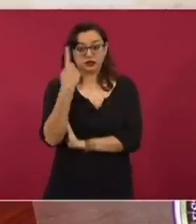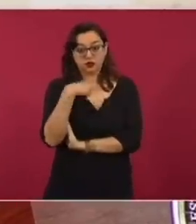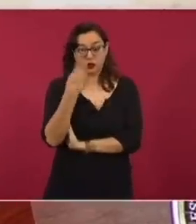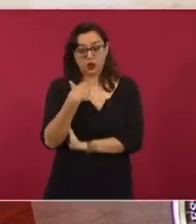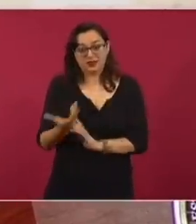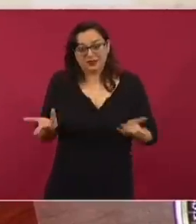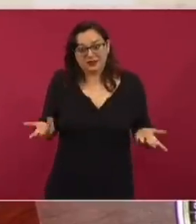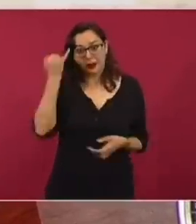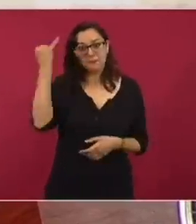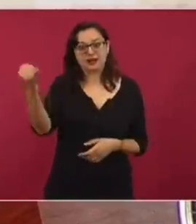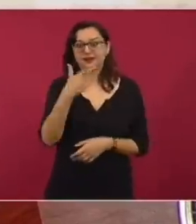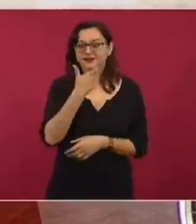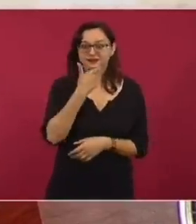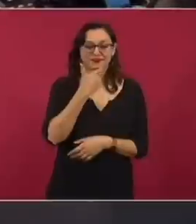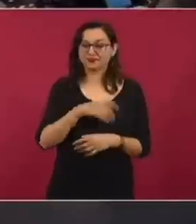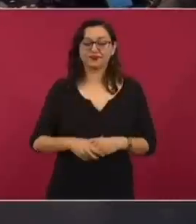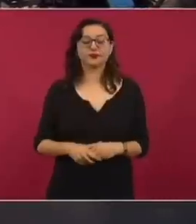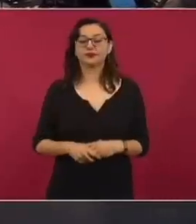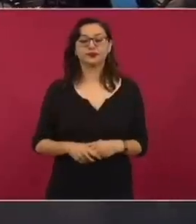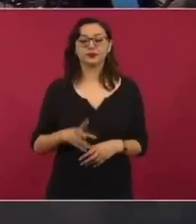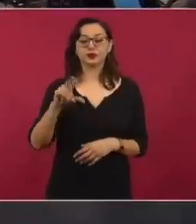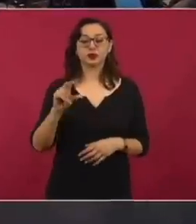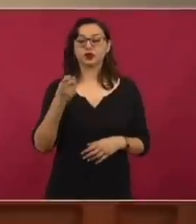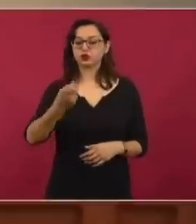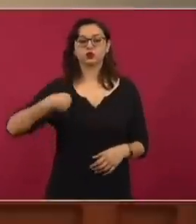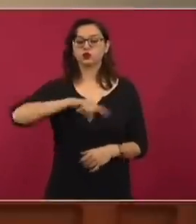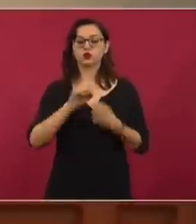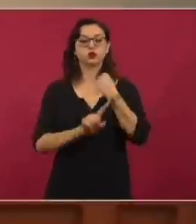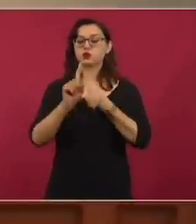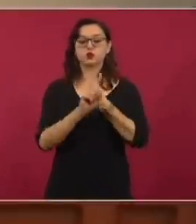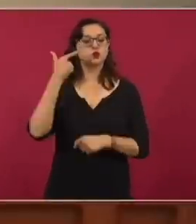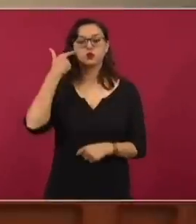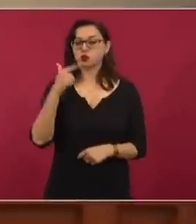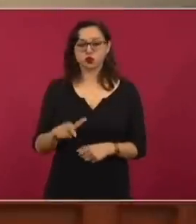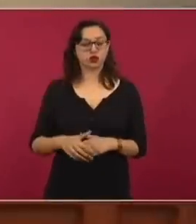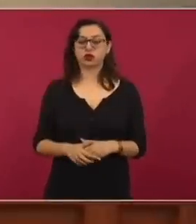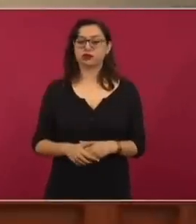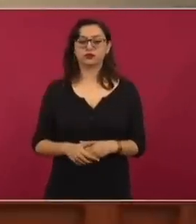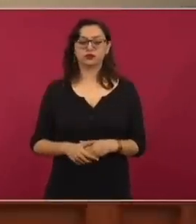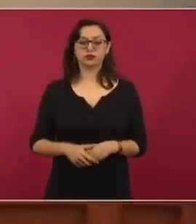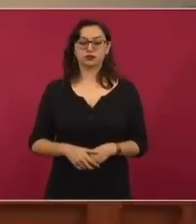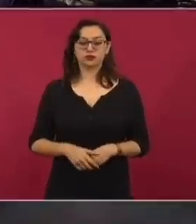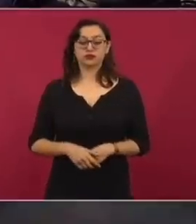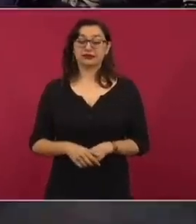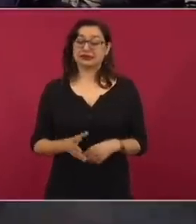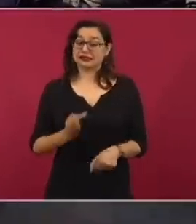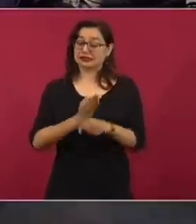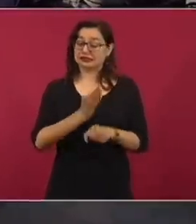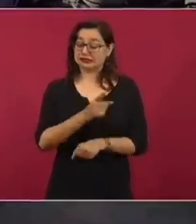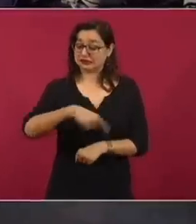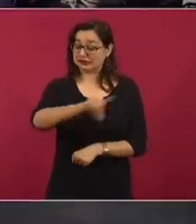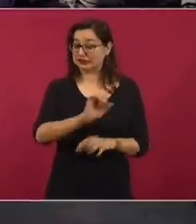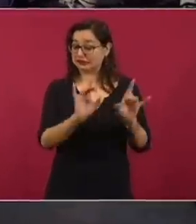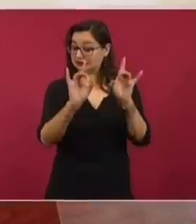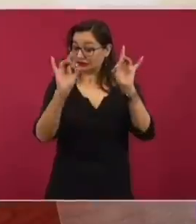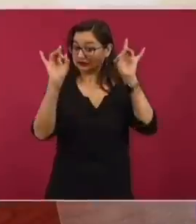y a Jesse, entonces pues por eso, y además porque no queremos tener ningún problema, están muy sensibles,